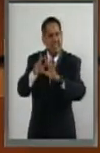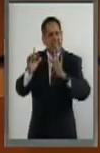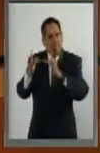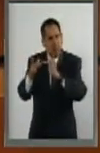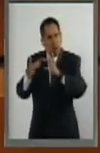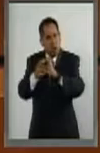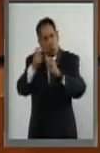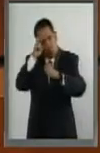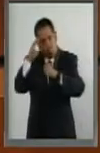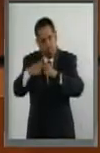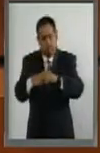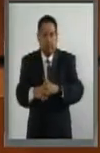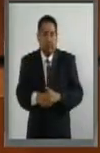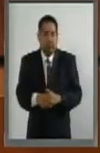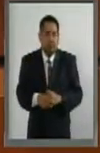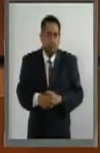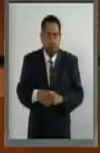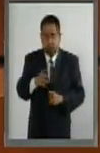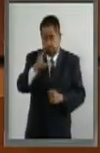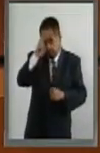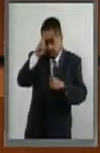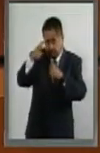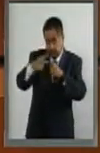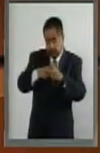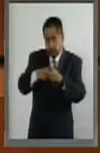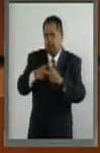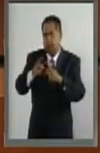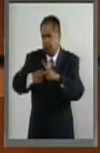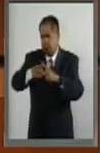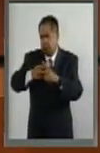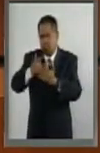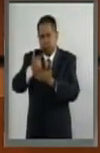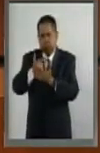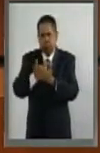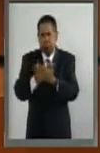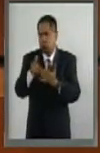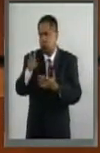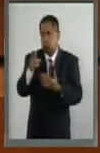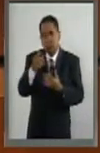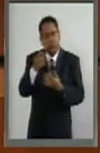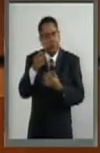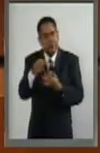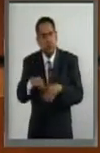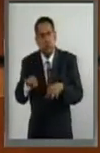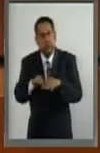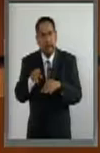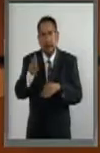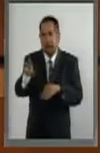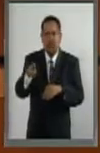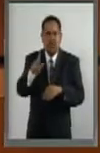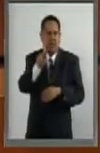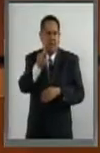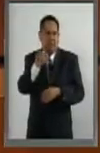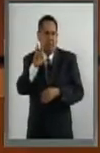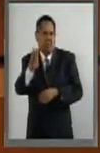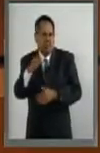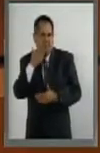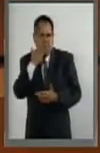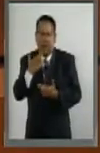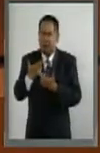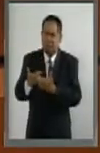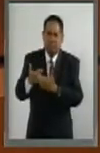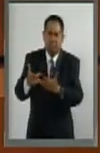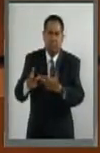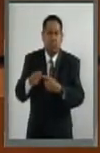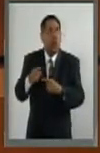Europa, si bien tiene algunas cifras que lo hacen sumamente atractiva, como es su Producto Interno Bruto, que